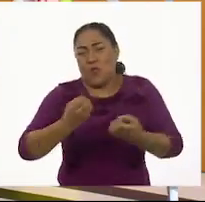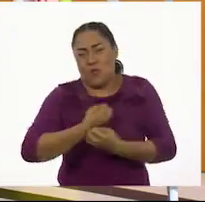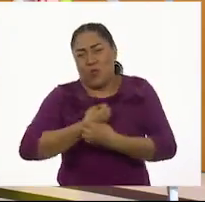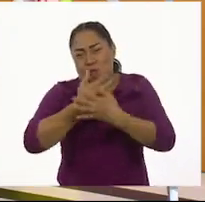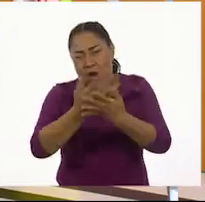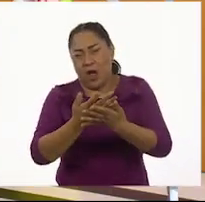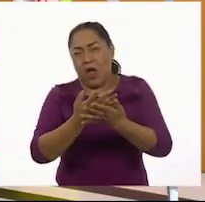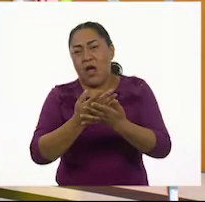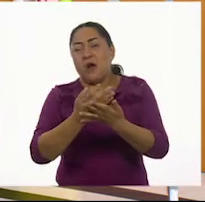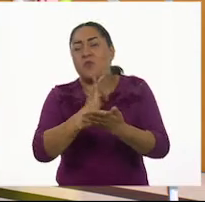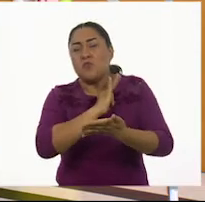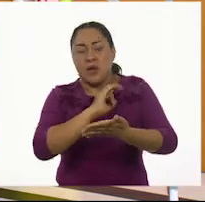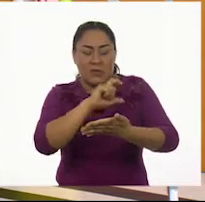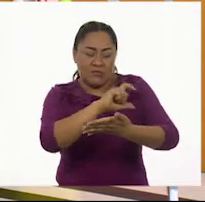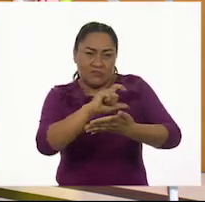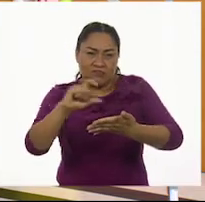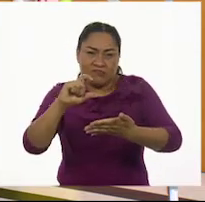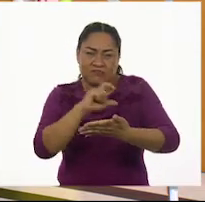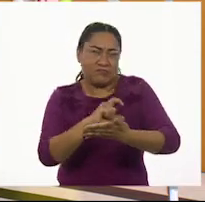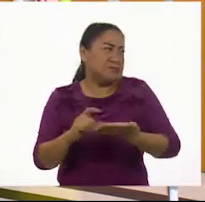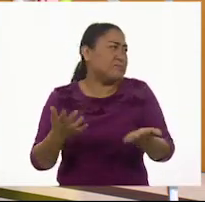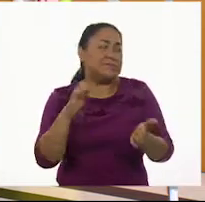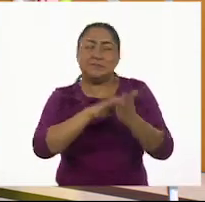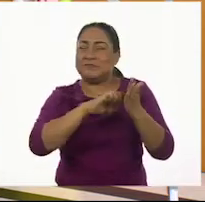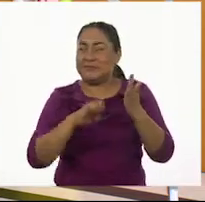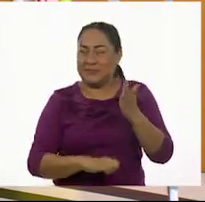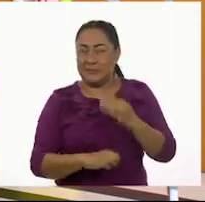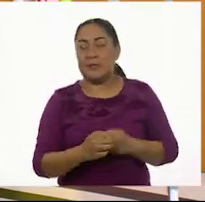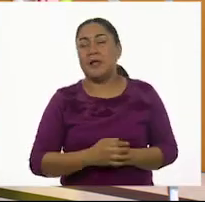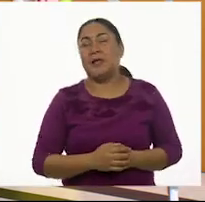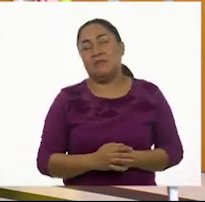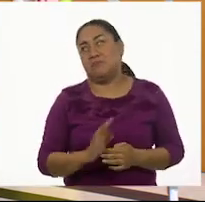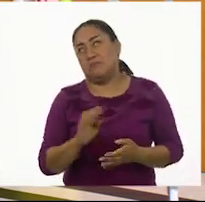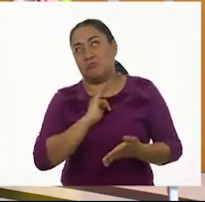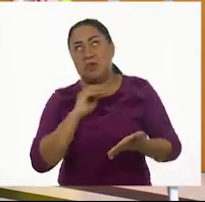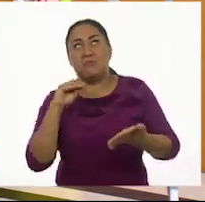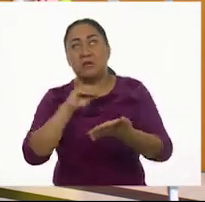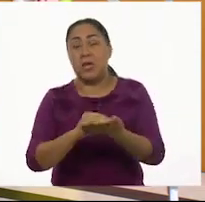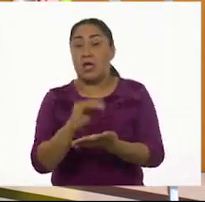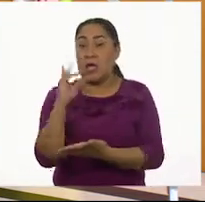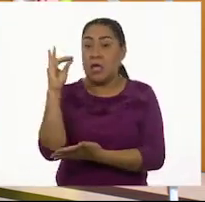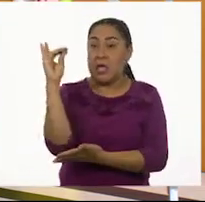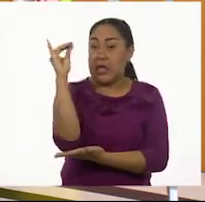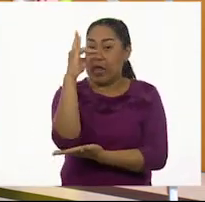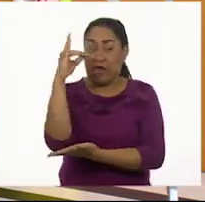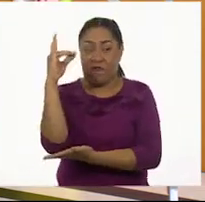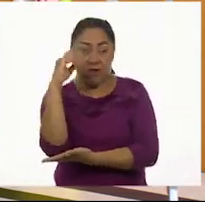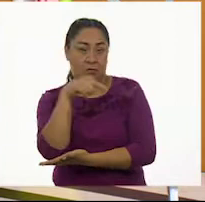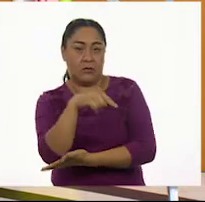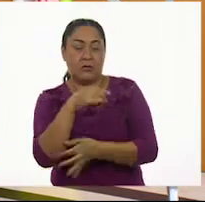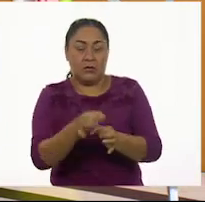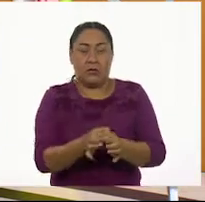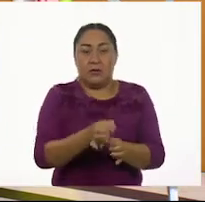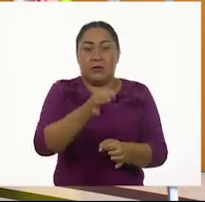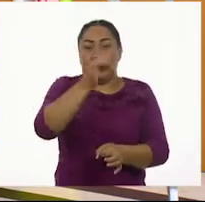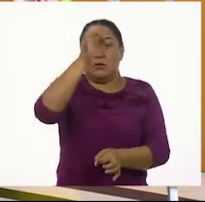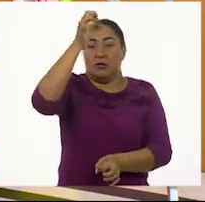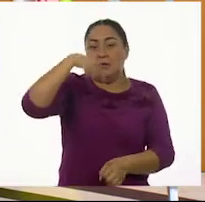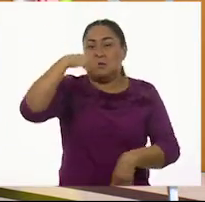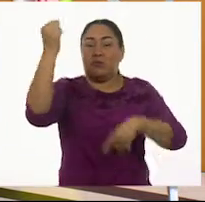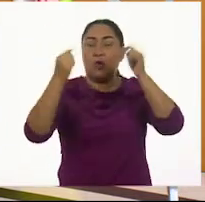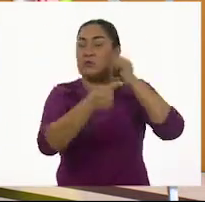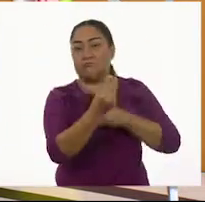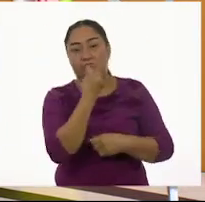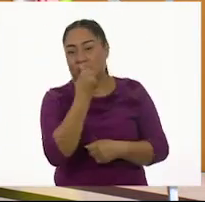libro, si dijéramos que la jirafa no come bambú y cambio las palabras por los significados que me dieron los